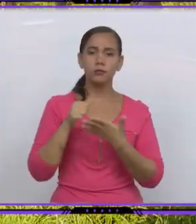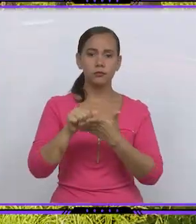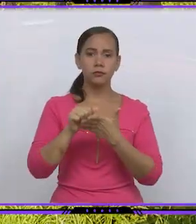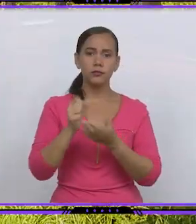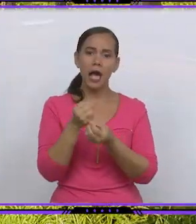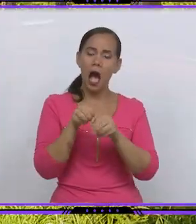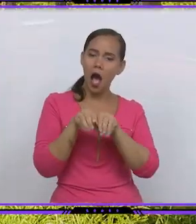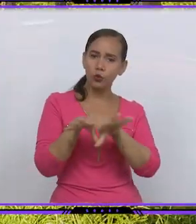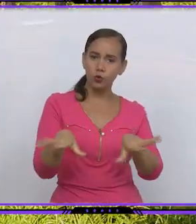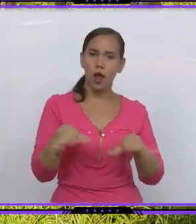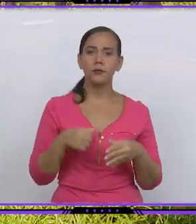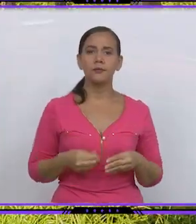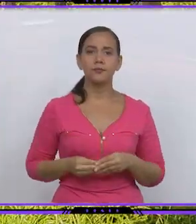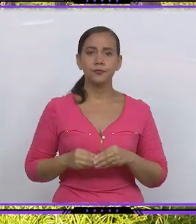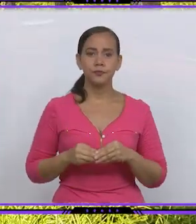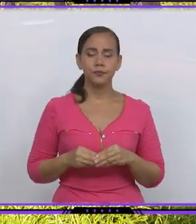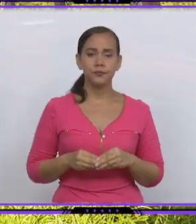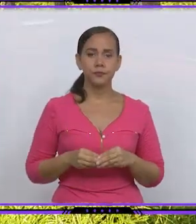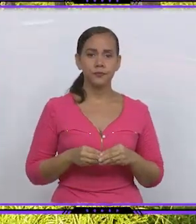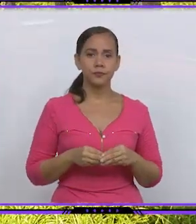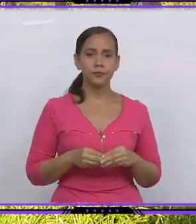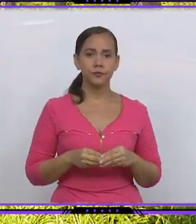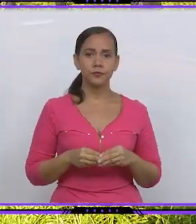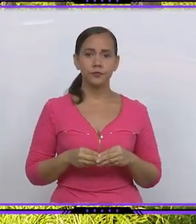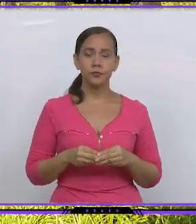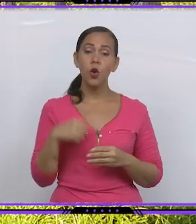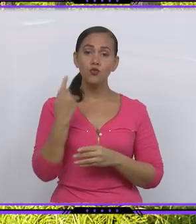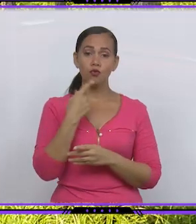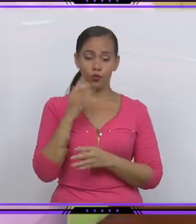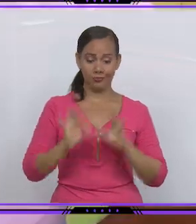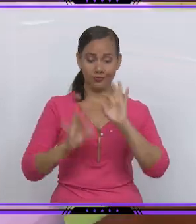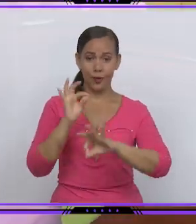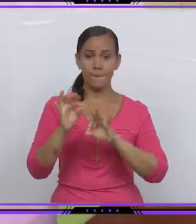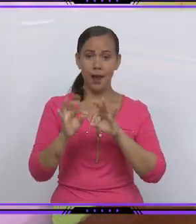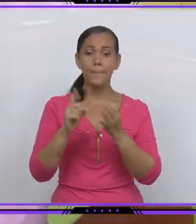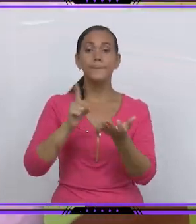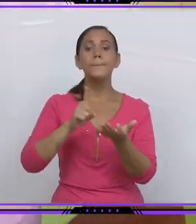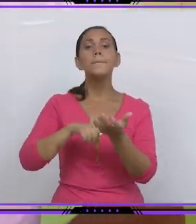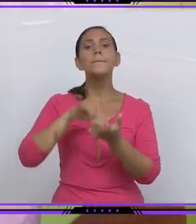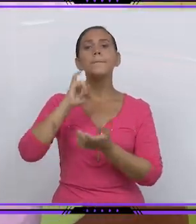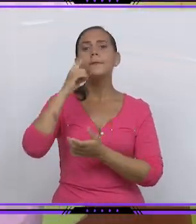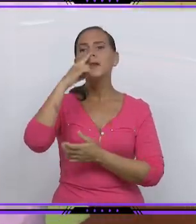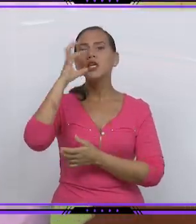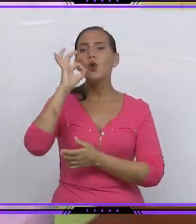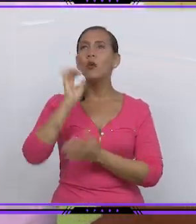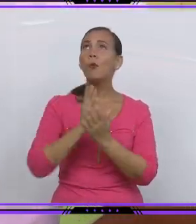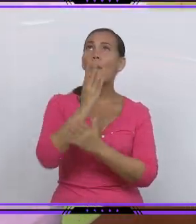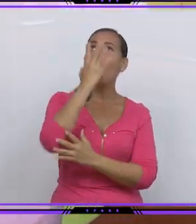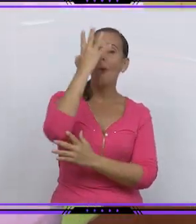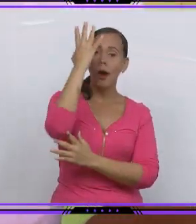y la reforestación. Nos trazamos una meta de plantar 7 hectáreas de pino, caribea, y en el manejo de regeneración natural,